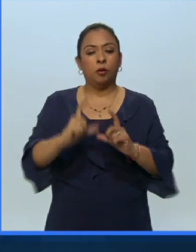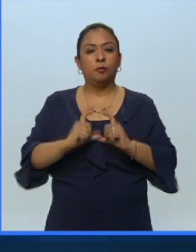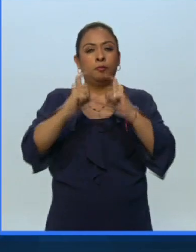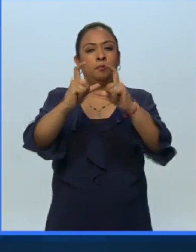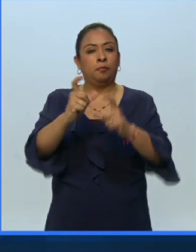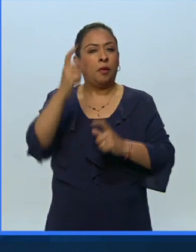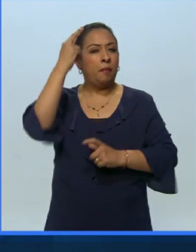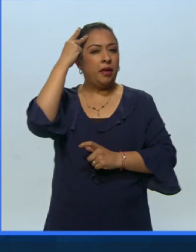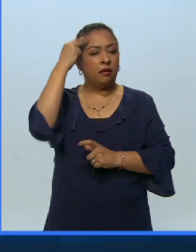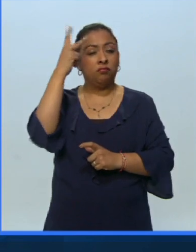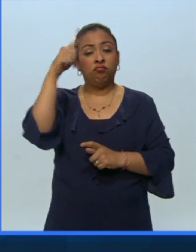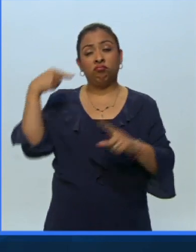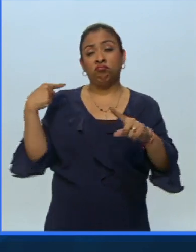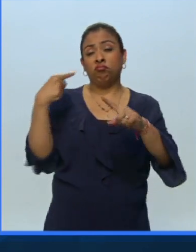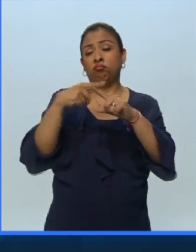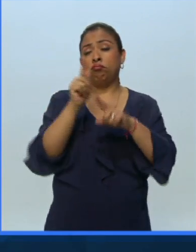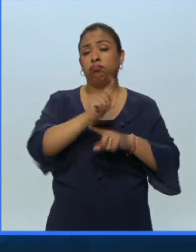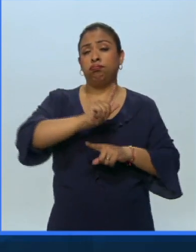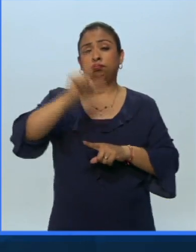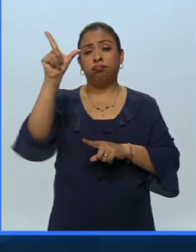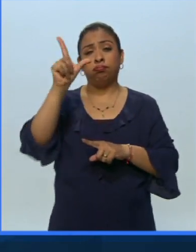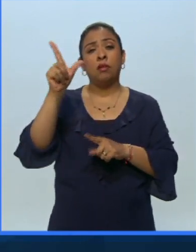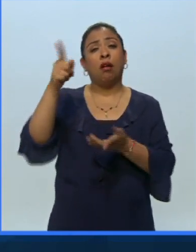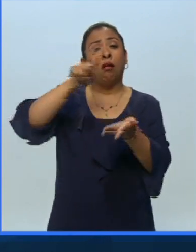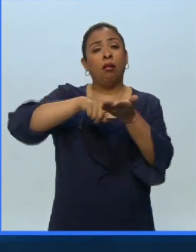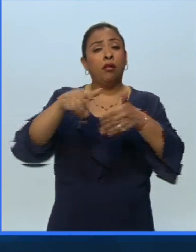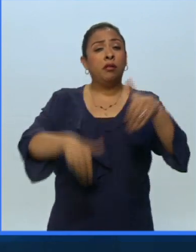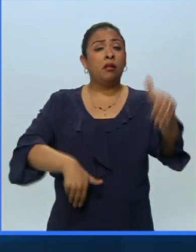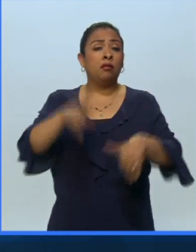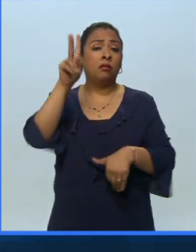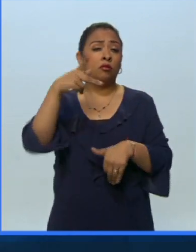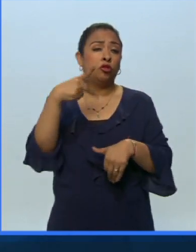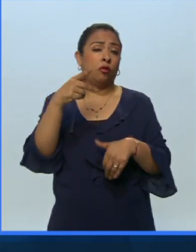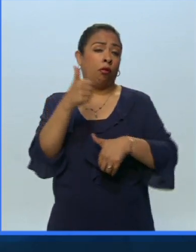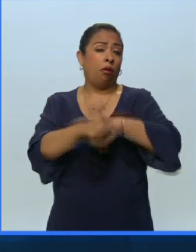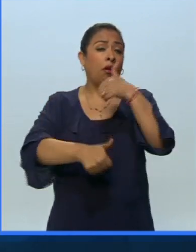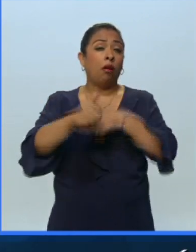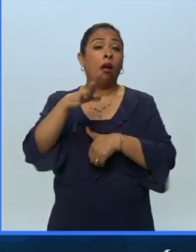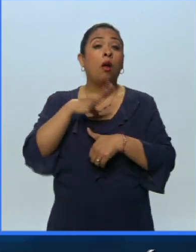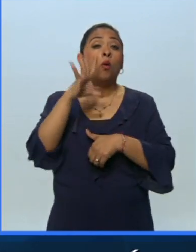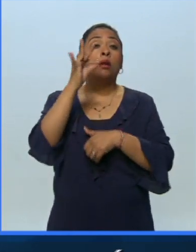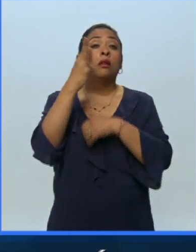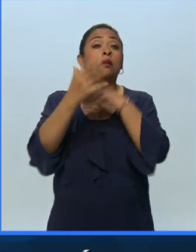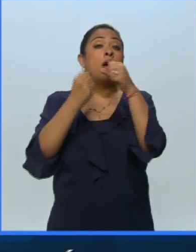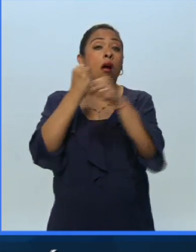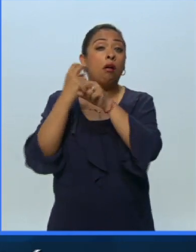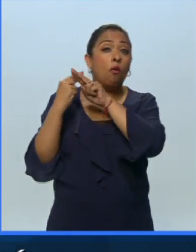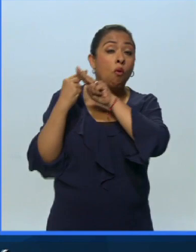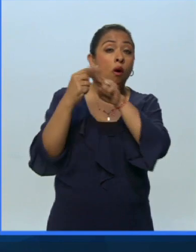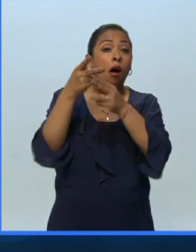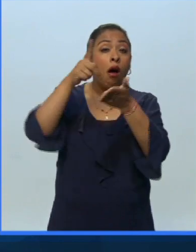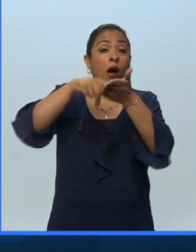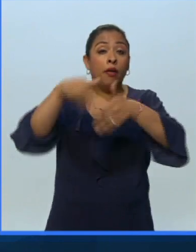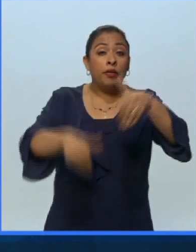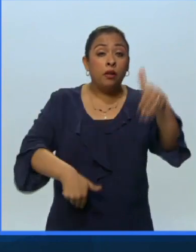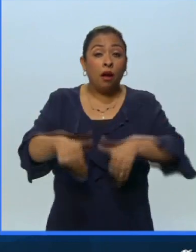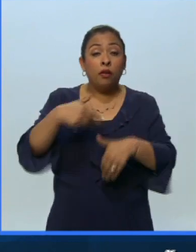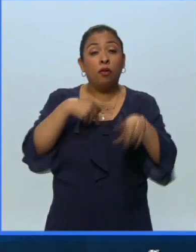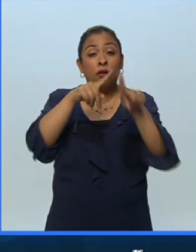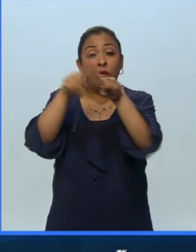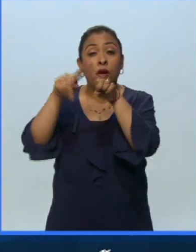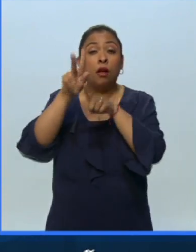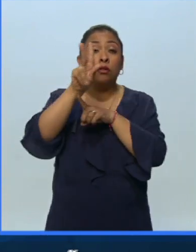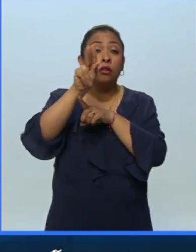destacada trayectoria en la escena nacional. Una envidiable carrera que comprende 45 años sobre las tablas y más de 80 obras